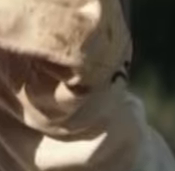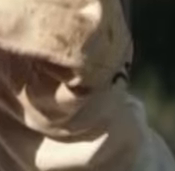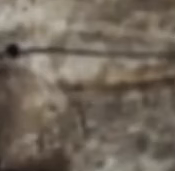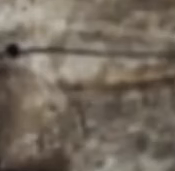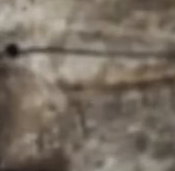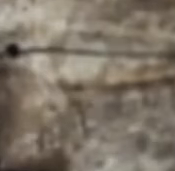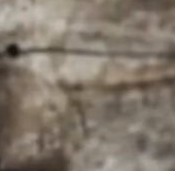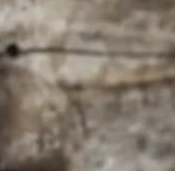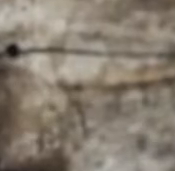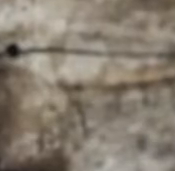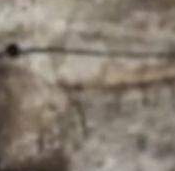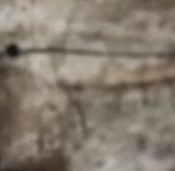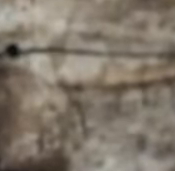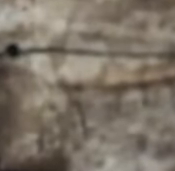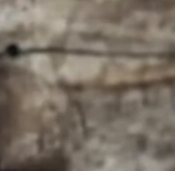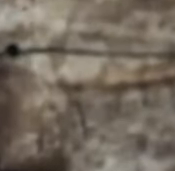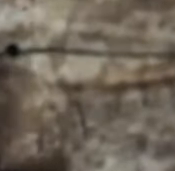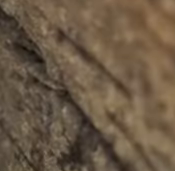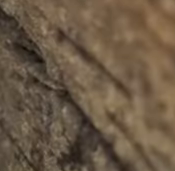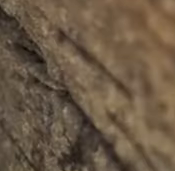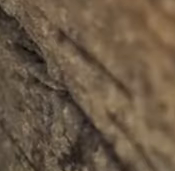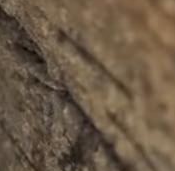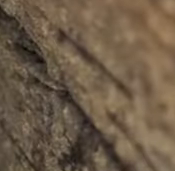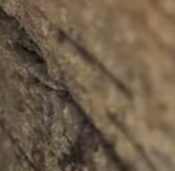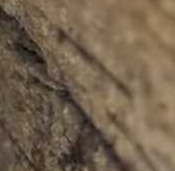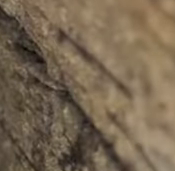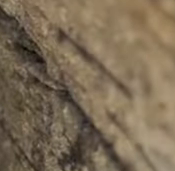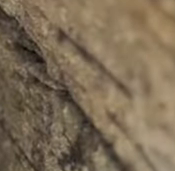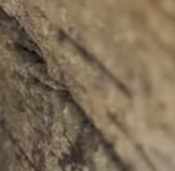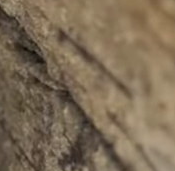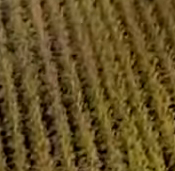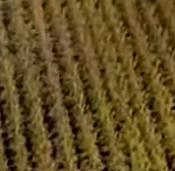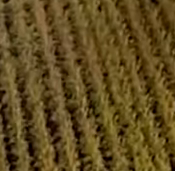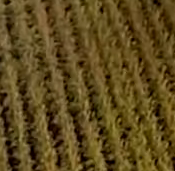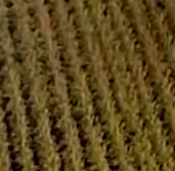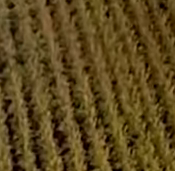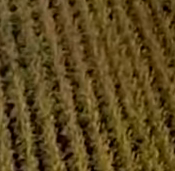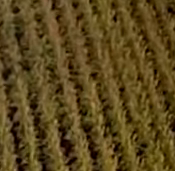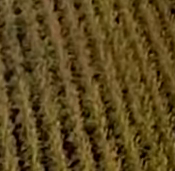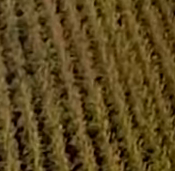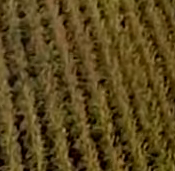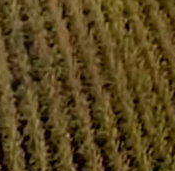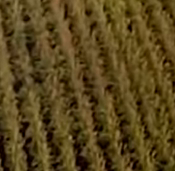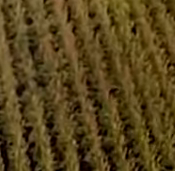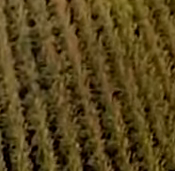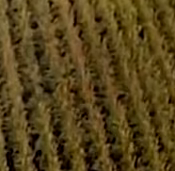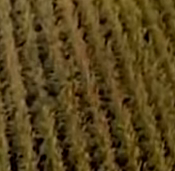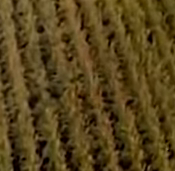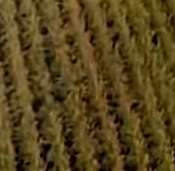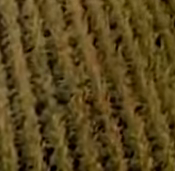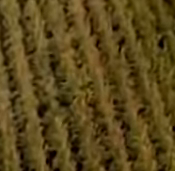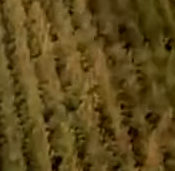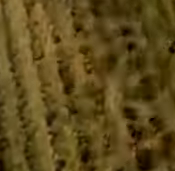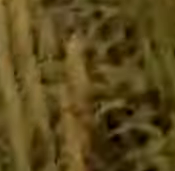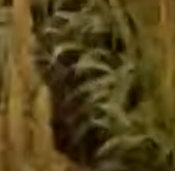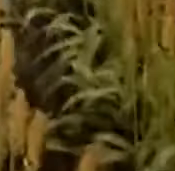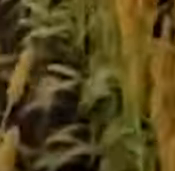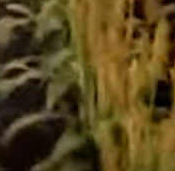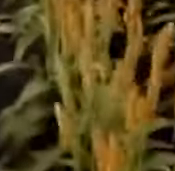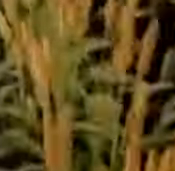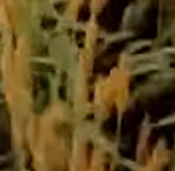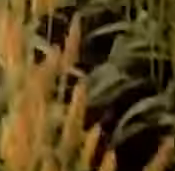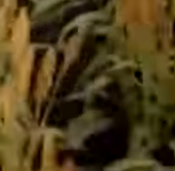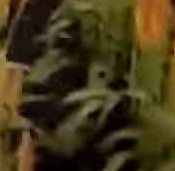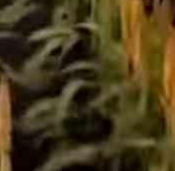Actualmente, casi el 35% de los polinizadores invertebrados están en peligro de extinción debido a prácticas